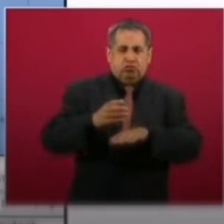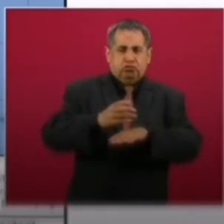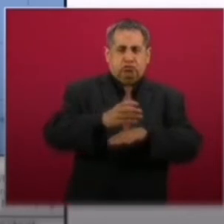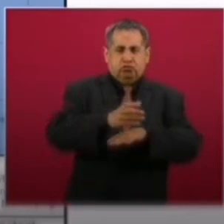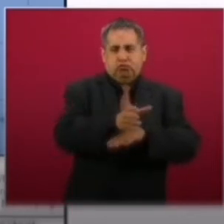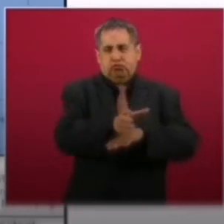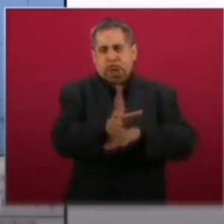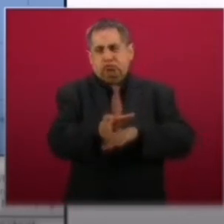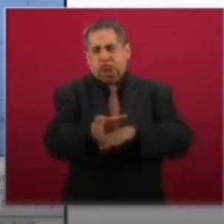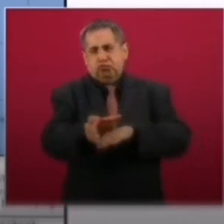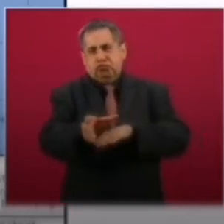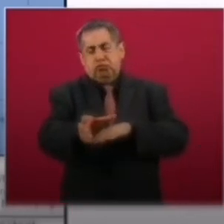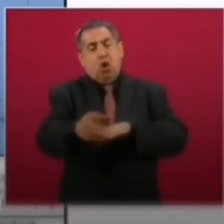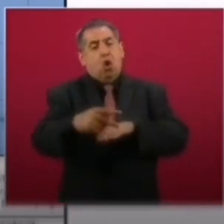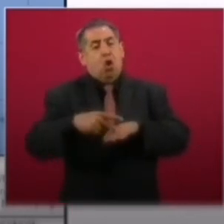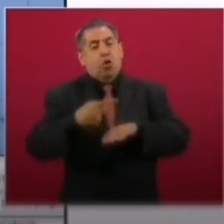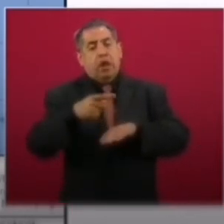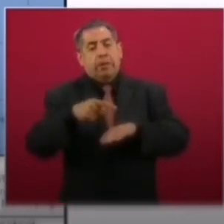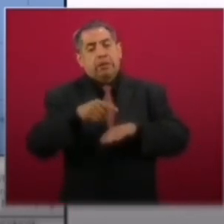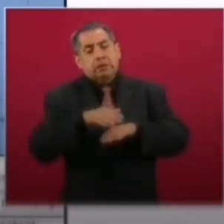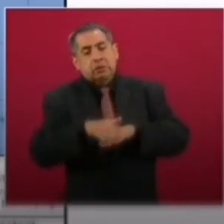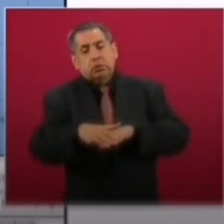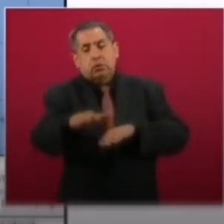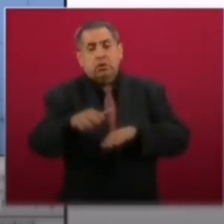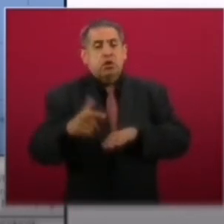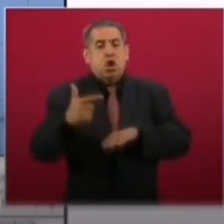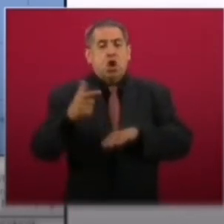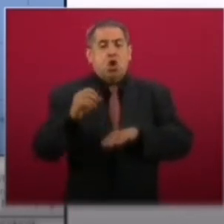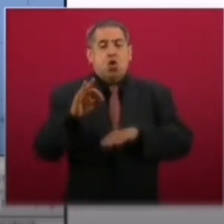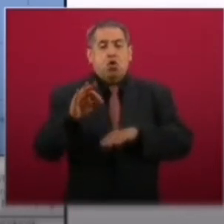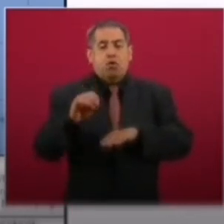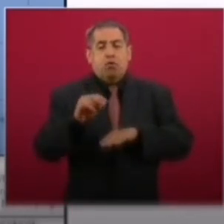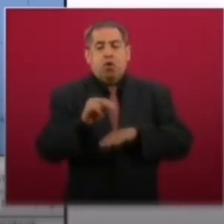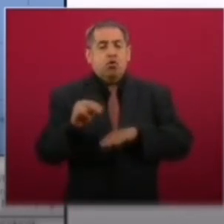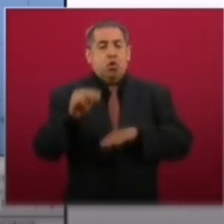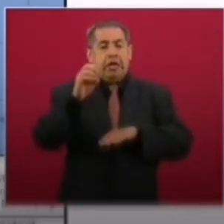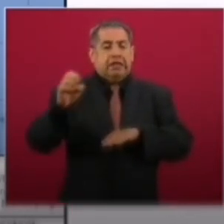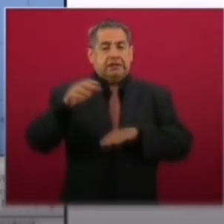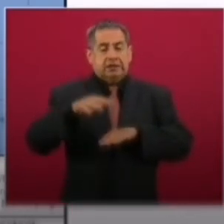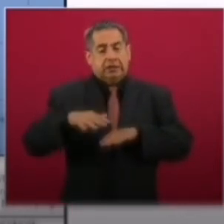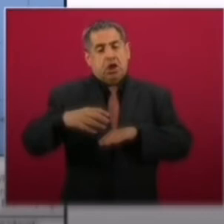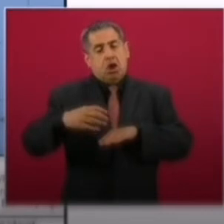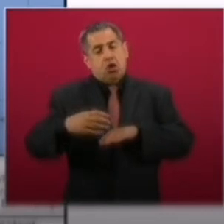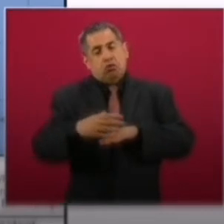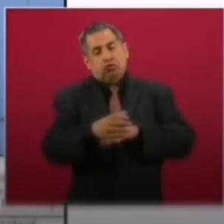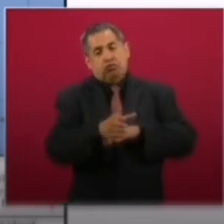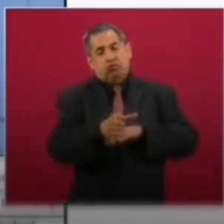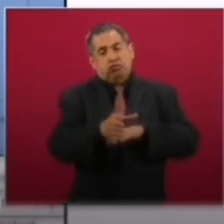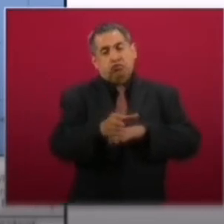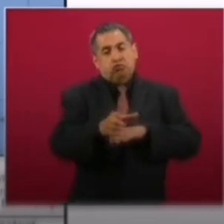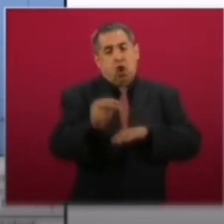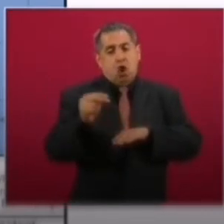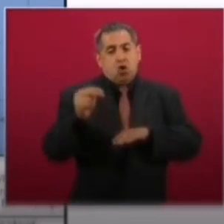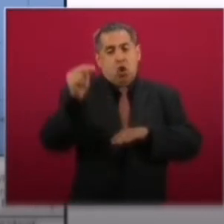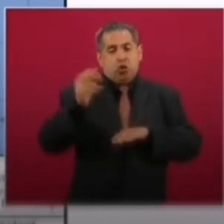retomar el Golfo de México hacia el noroeste y posteriormente hacia el norte.